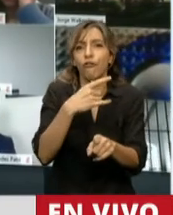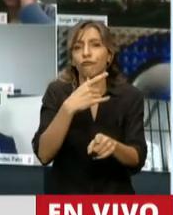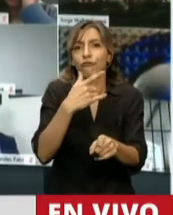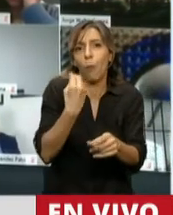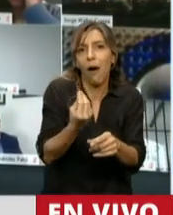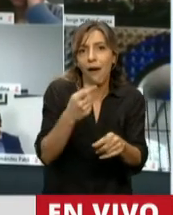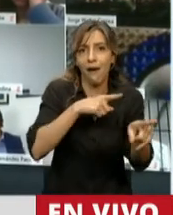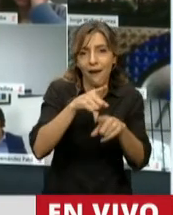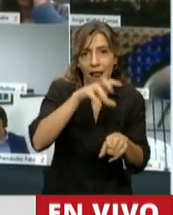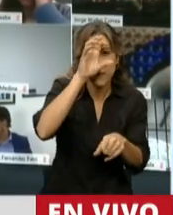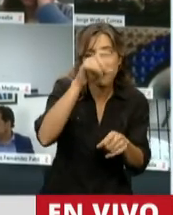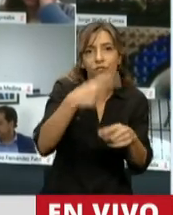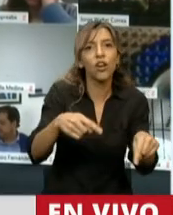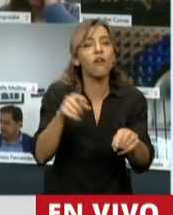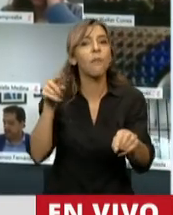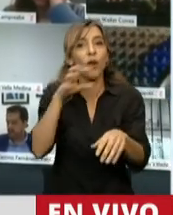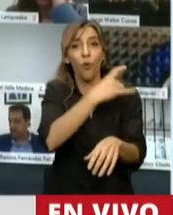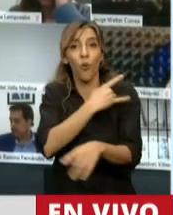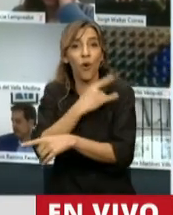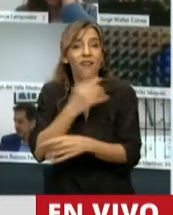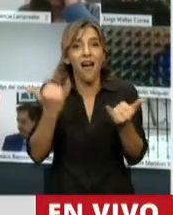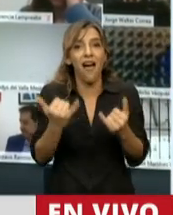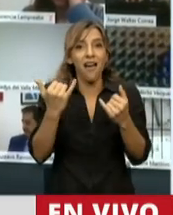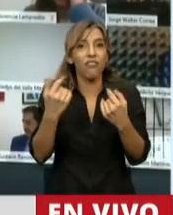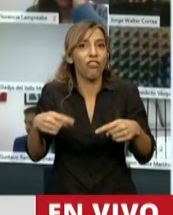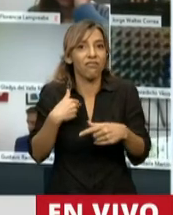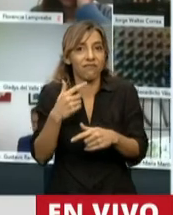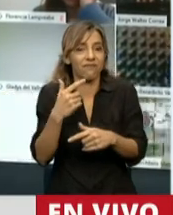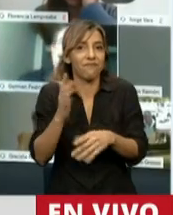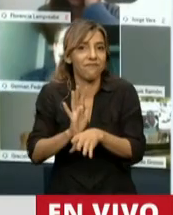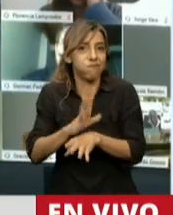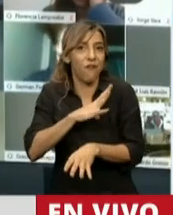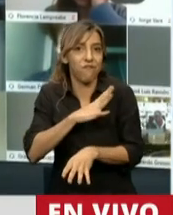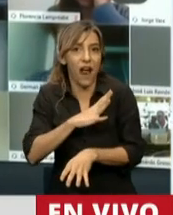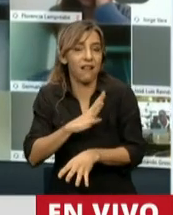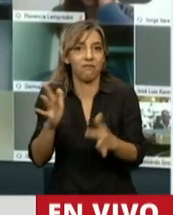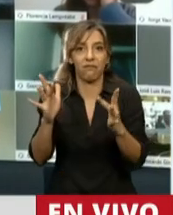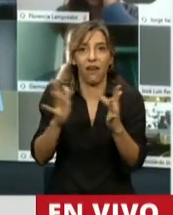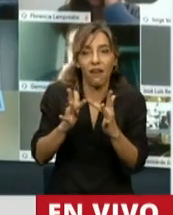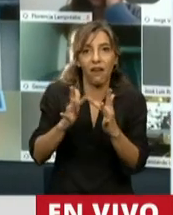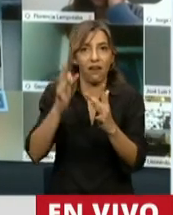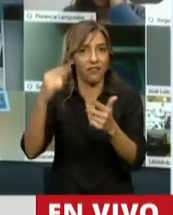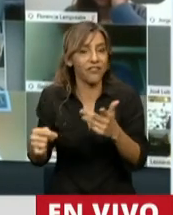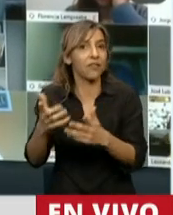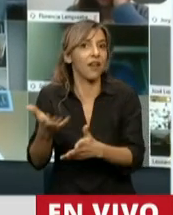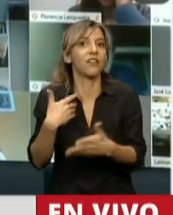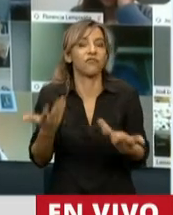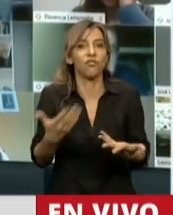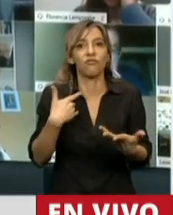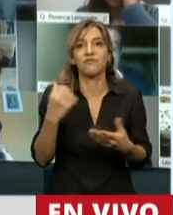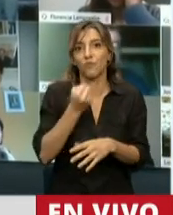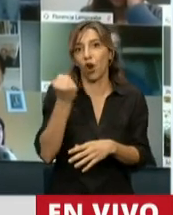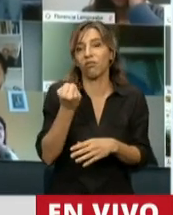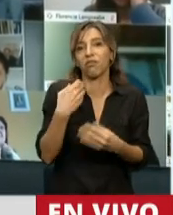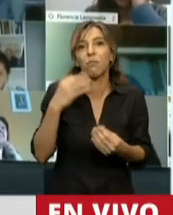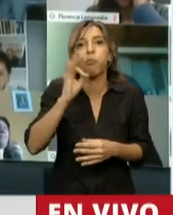no hay conectividad, o sea, hay ciertos costos que serían importantes a los puestos. Y por último, para cerrar, señor presidente, le